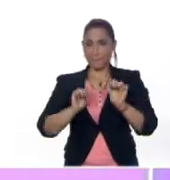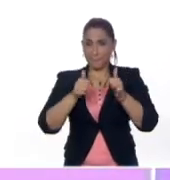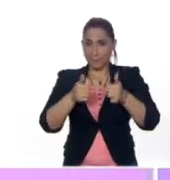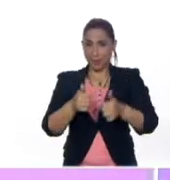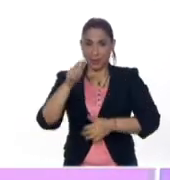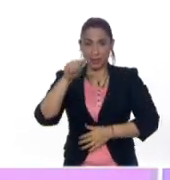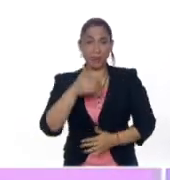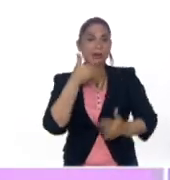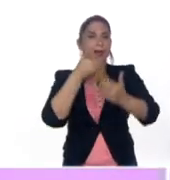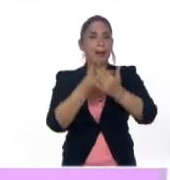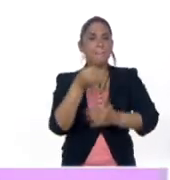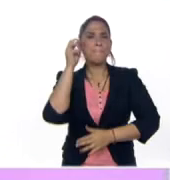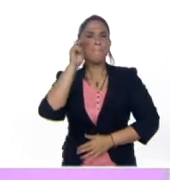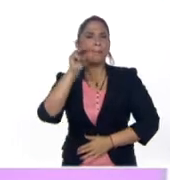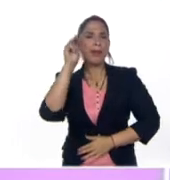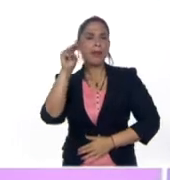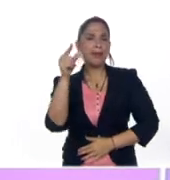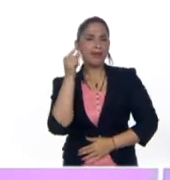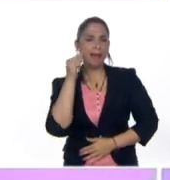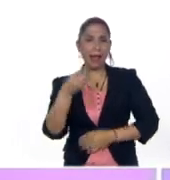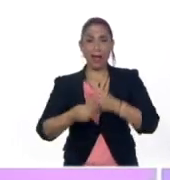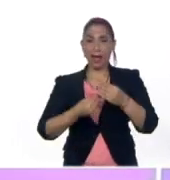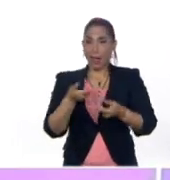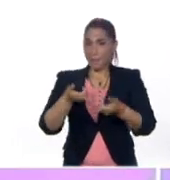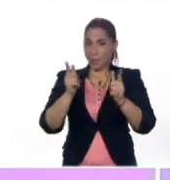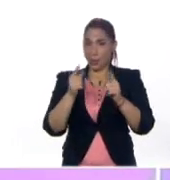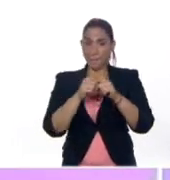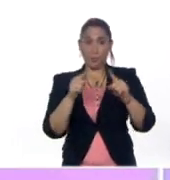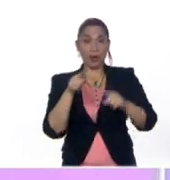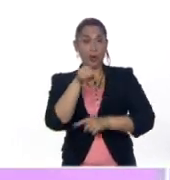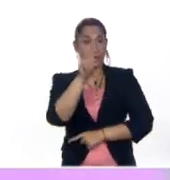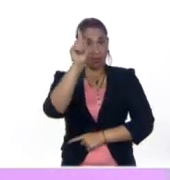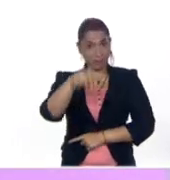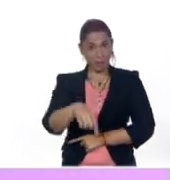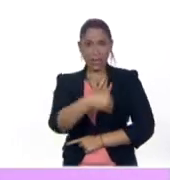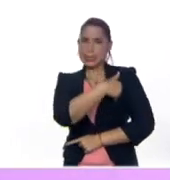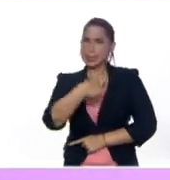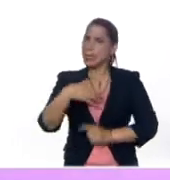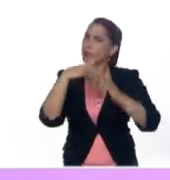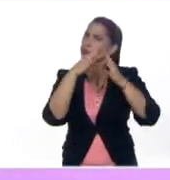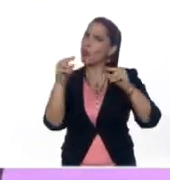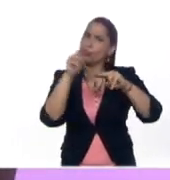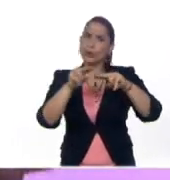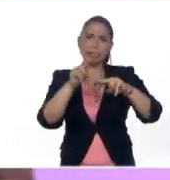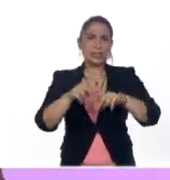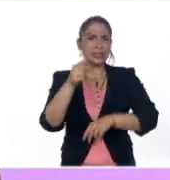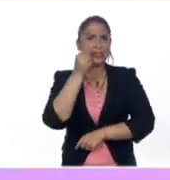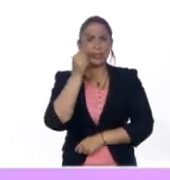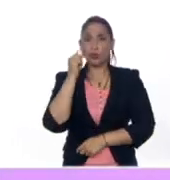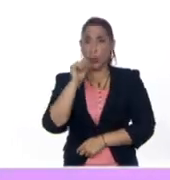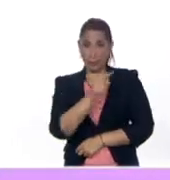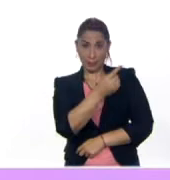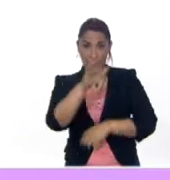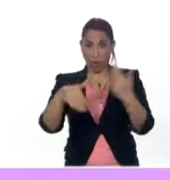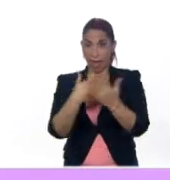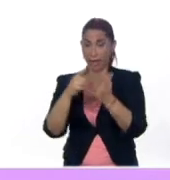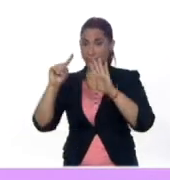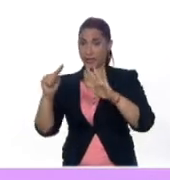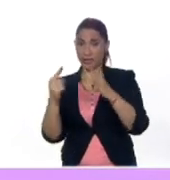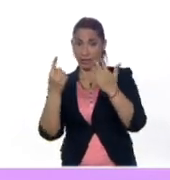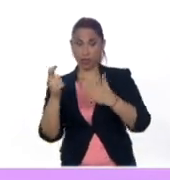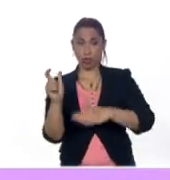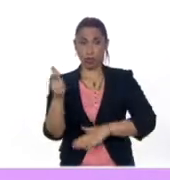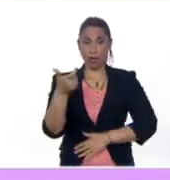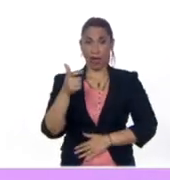Gracias maestra Esther Cabrera por hacer lo posible Pero así también quiero que todos los niños desde primero hasta sexto grado de educación